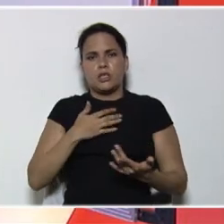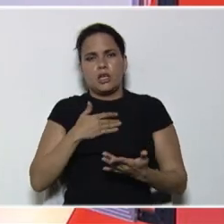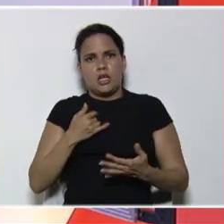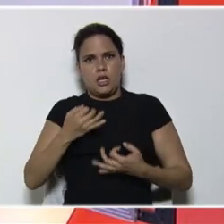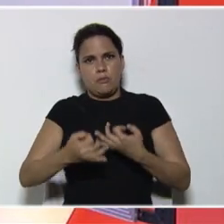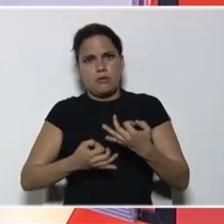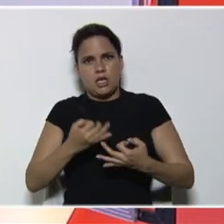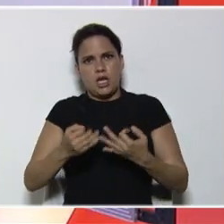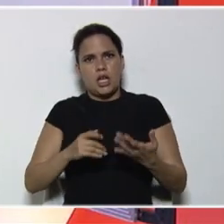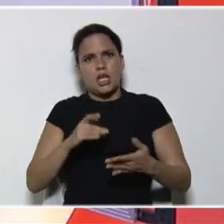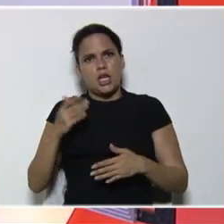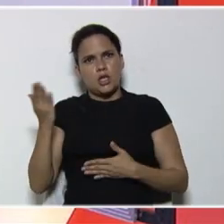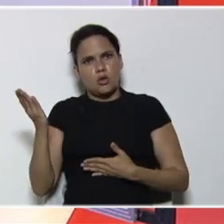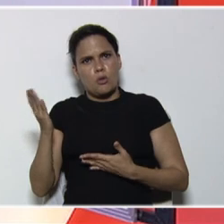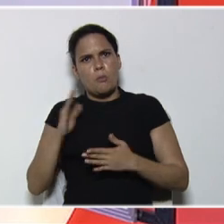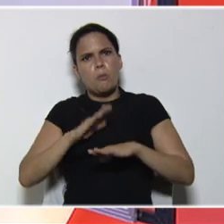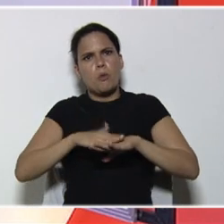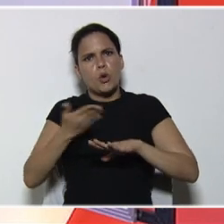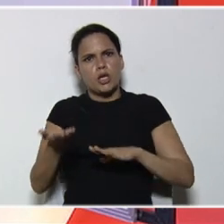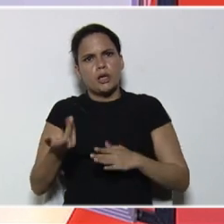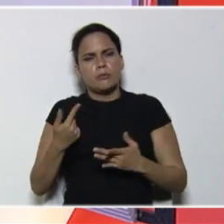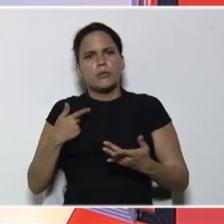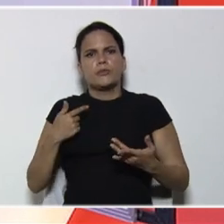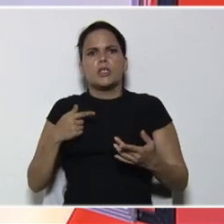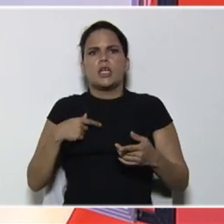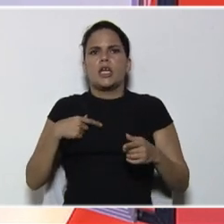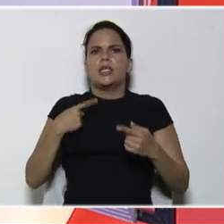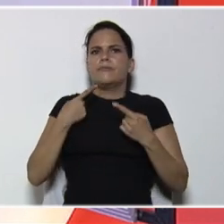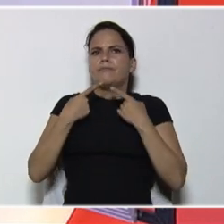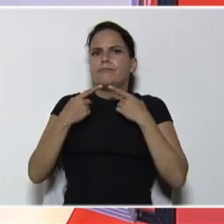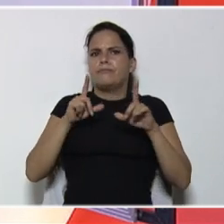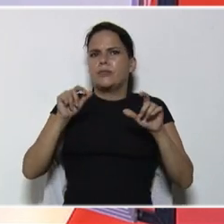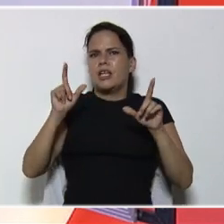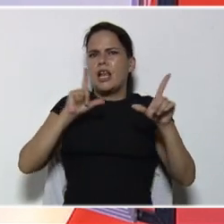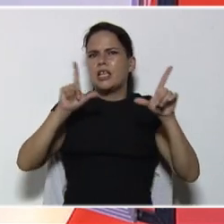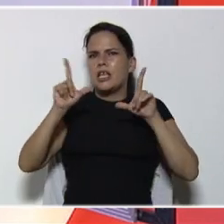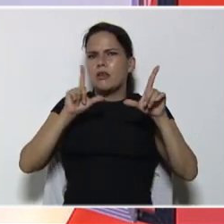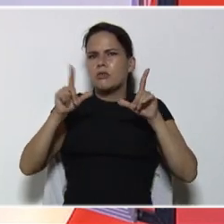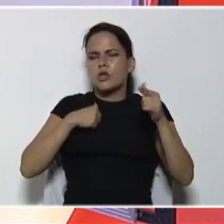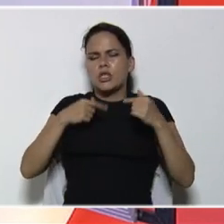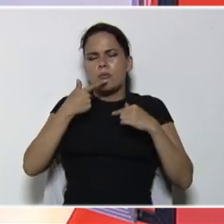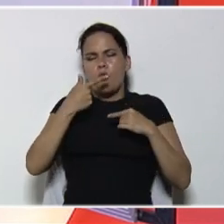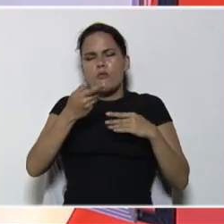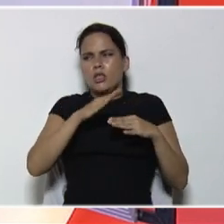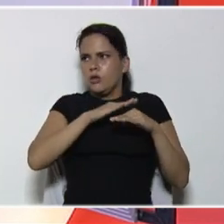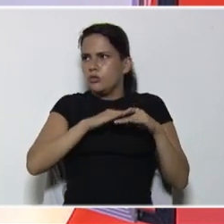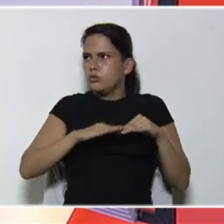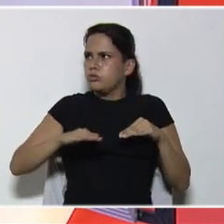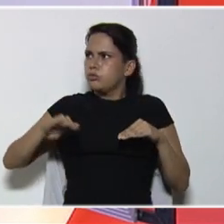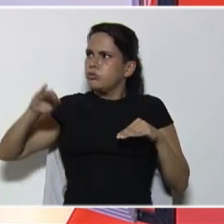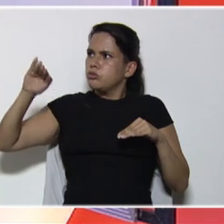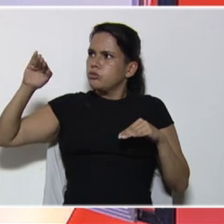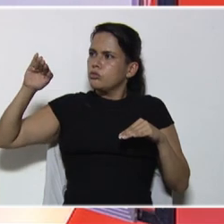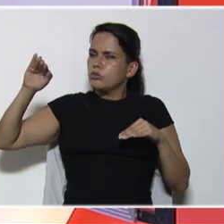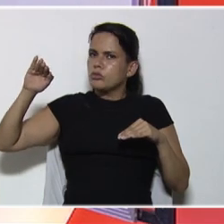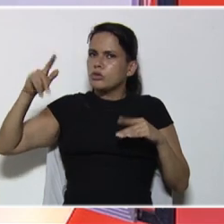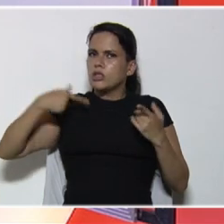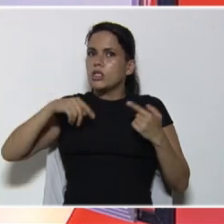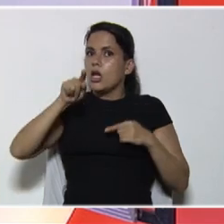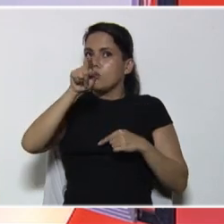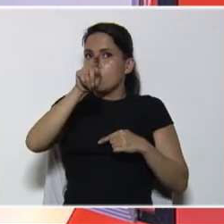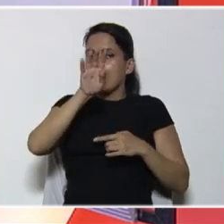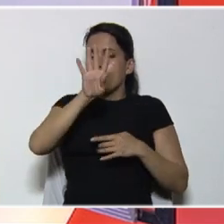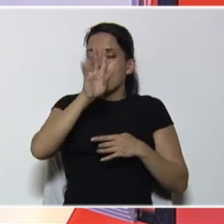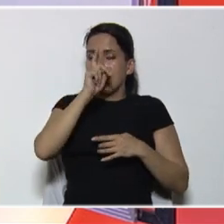esta situación, ¿por qué? Porque regularmente, en los medios de comunicación, estamos viendo, la crecida exponencial, y entonces, ya ustedes, en cuarto año,